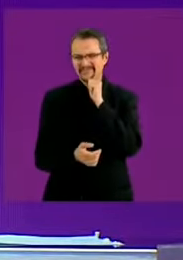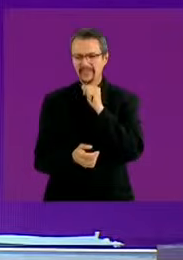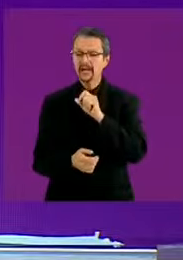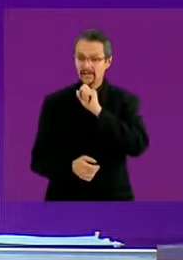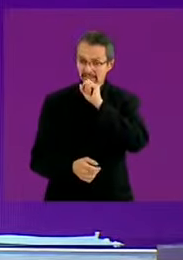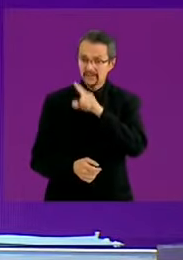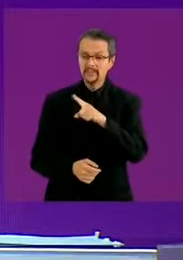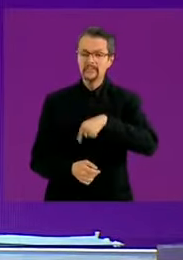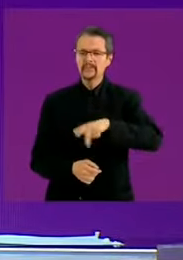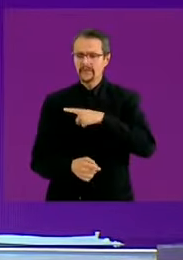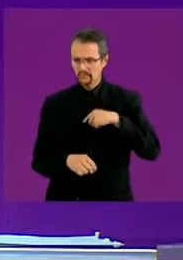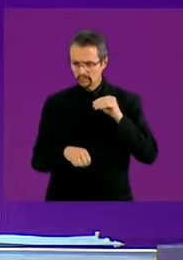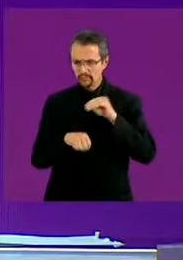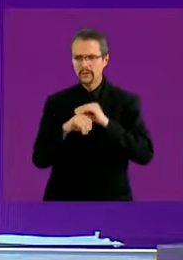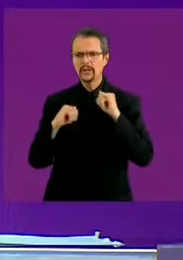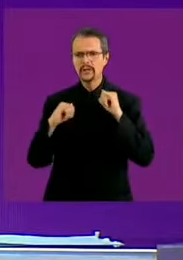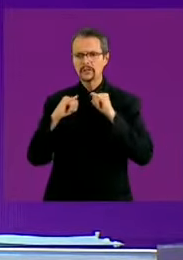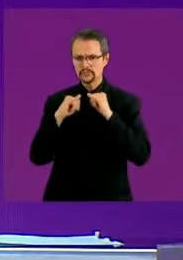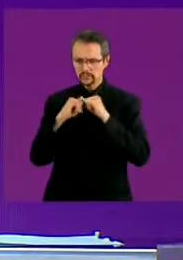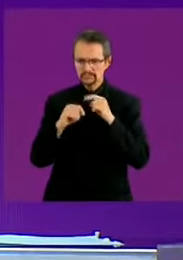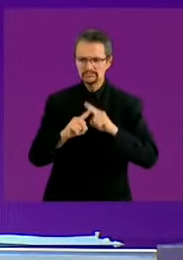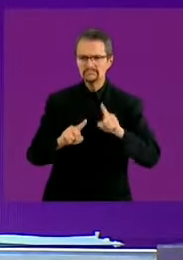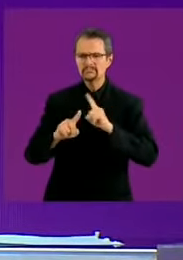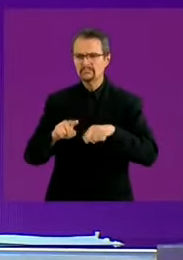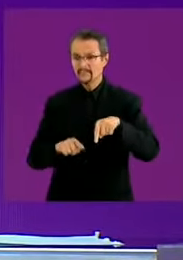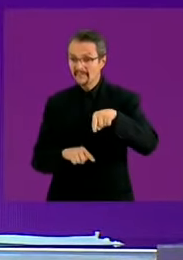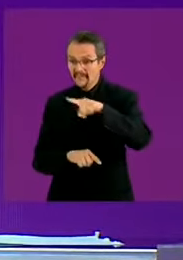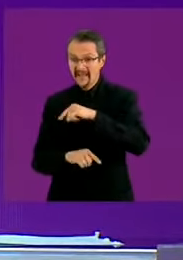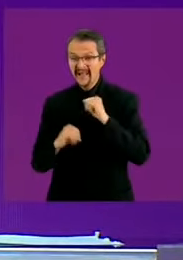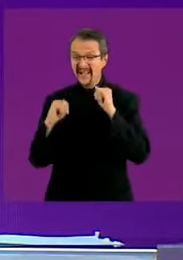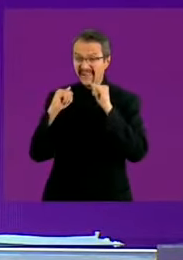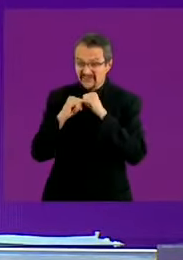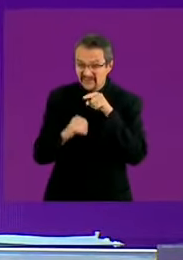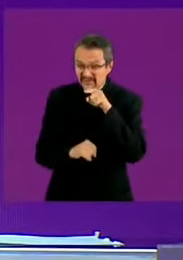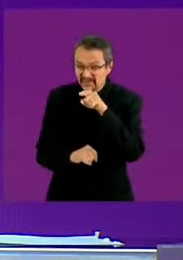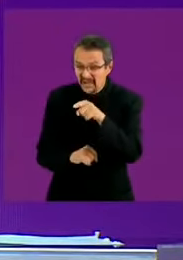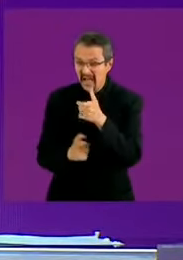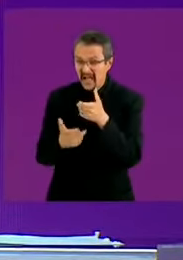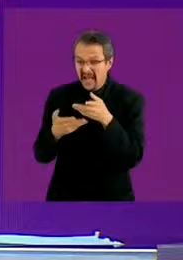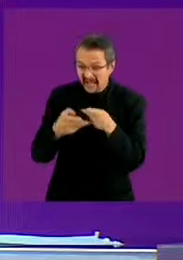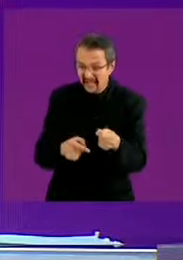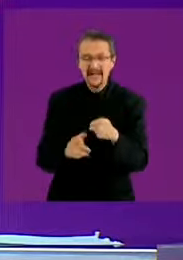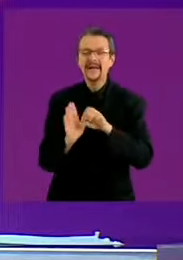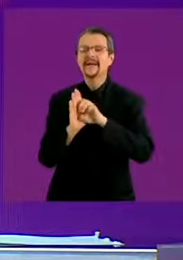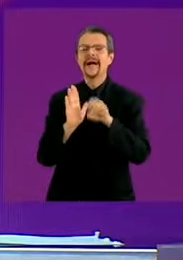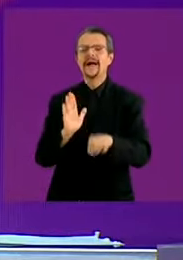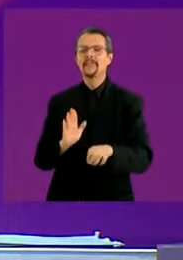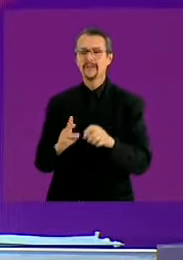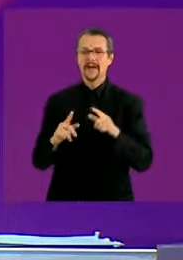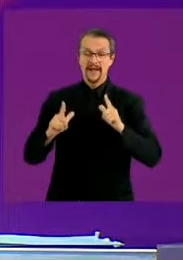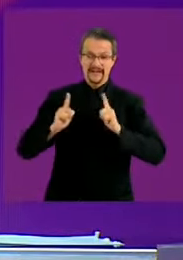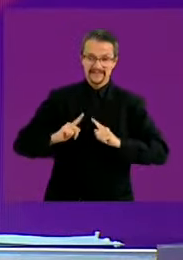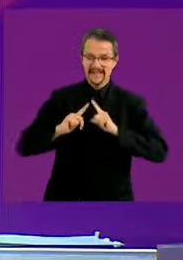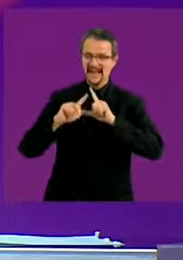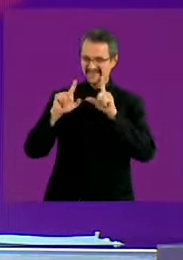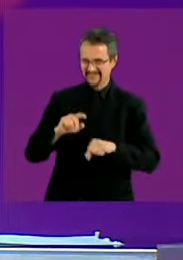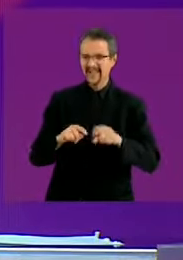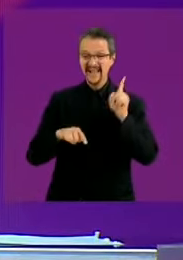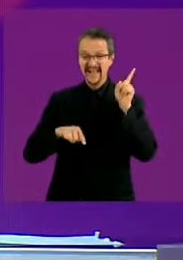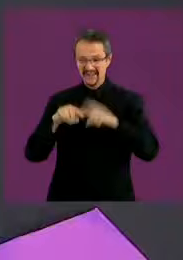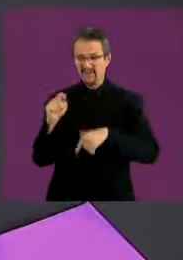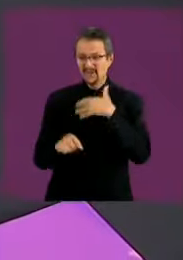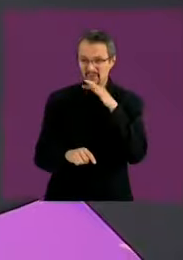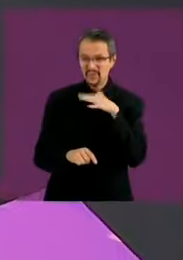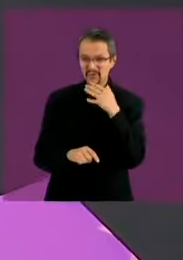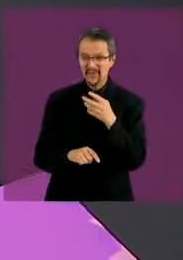planteado que no representan más gasto como la Agencia Nacional Anticorrupción que nos va a permitir